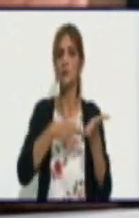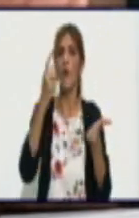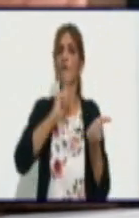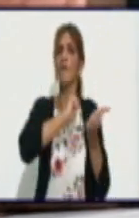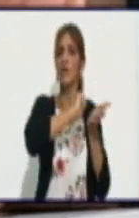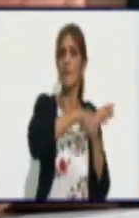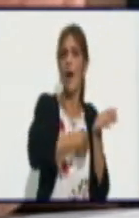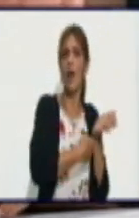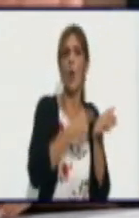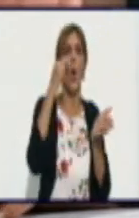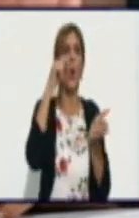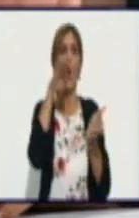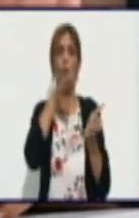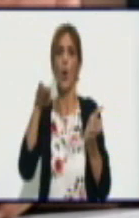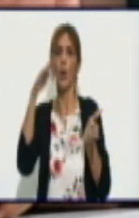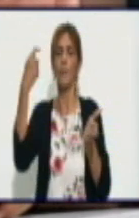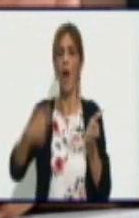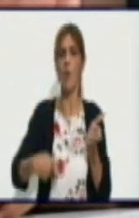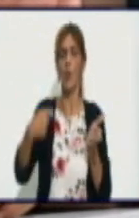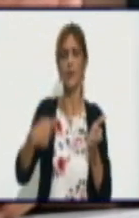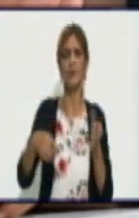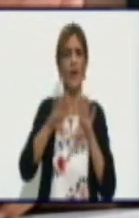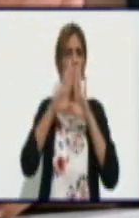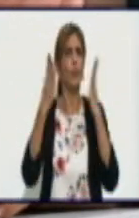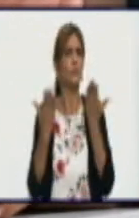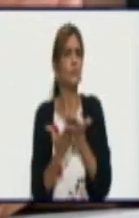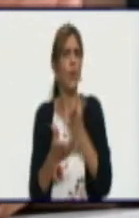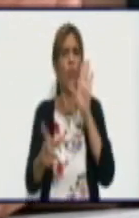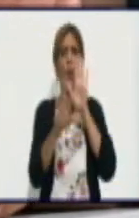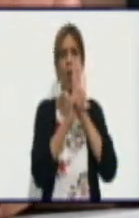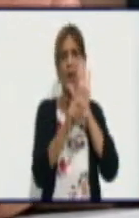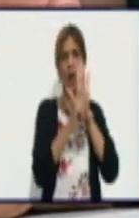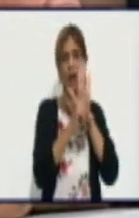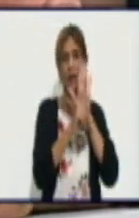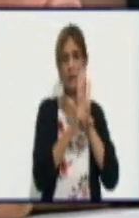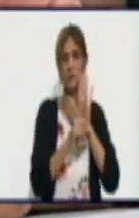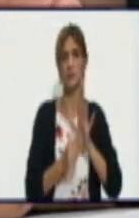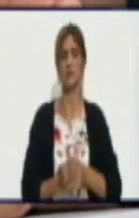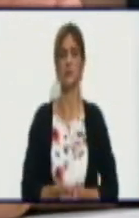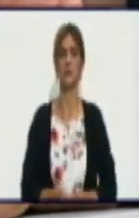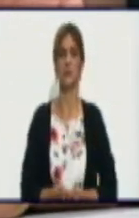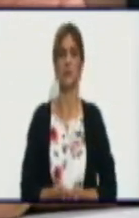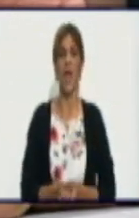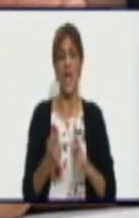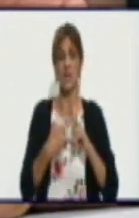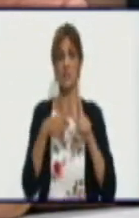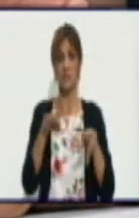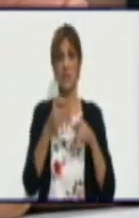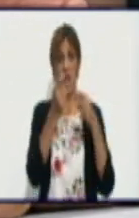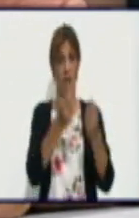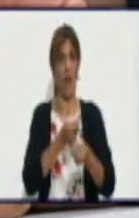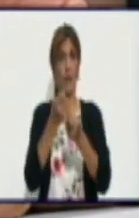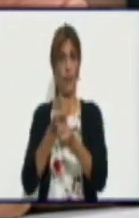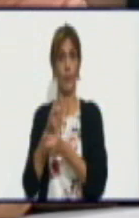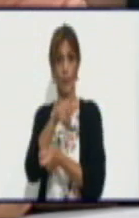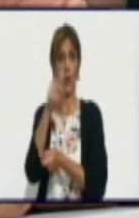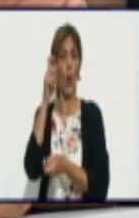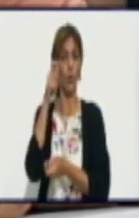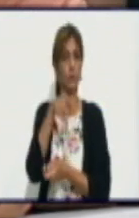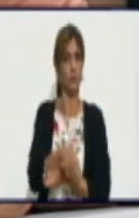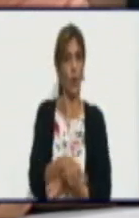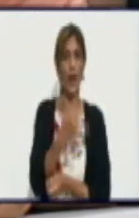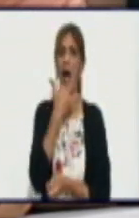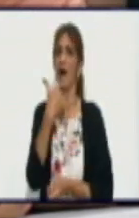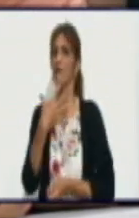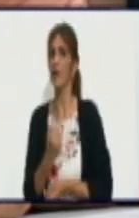por normas jurídicas con todos los respaldos que tiene que tener y si el productor le causa un daño a la cooperativa, la